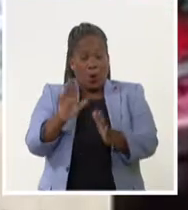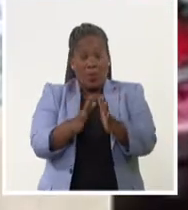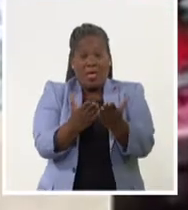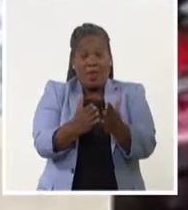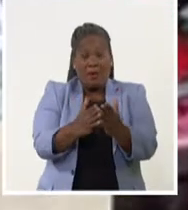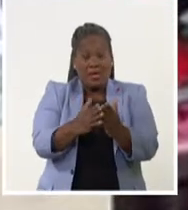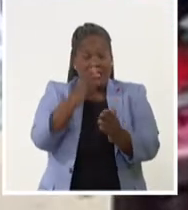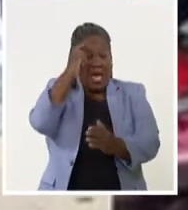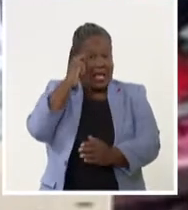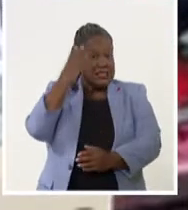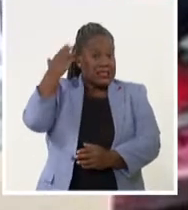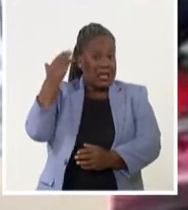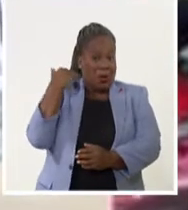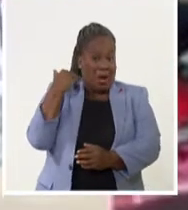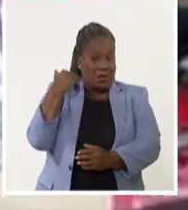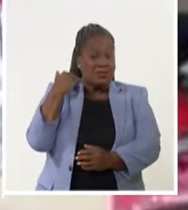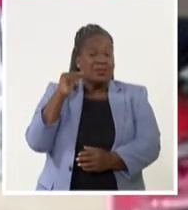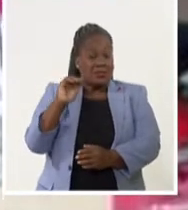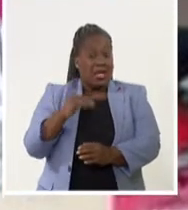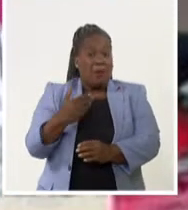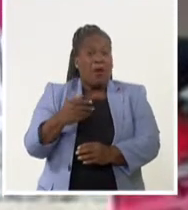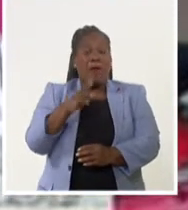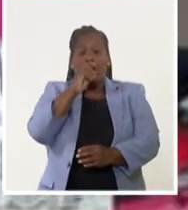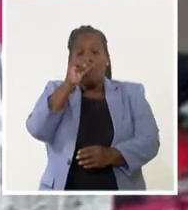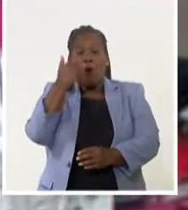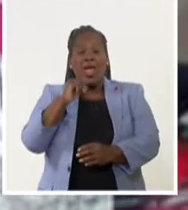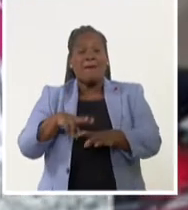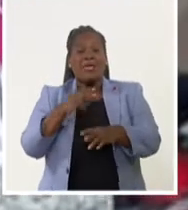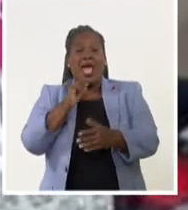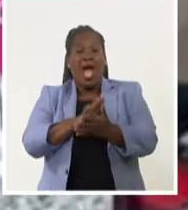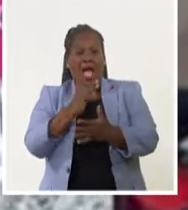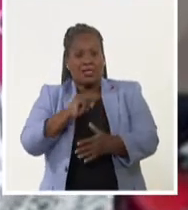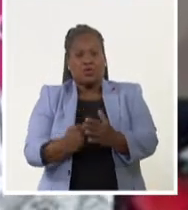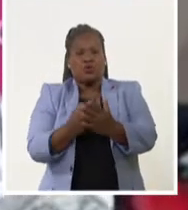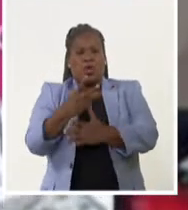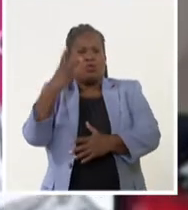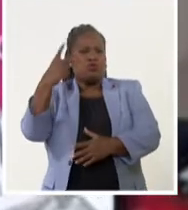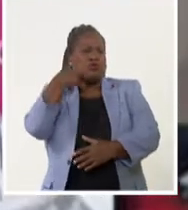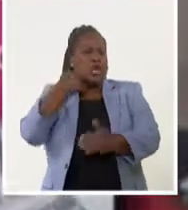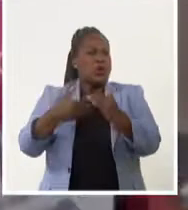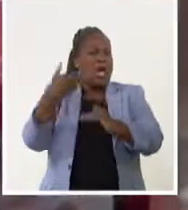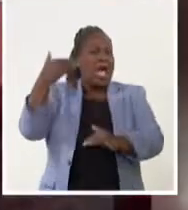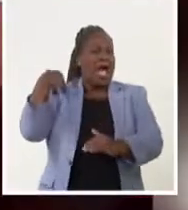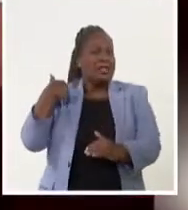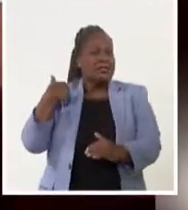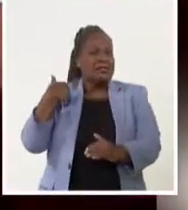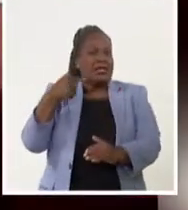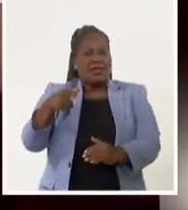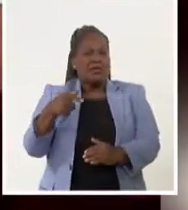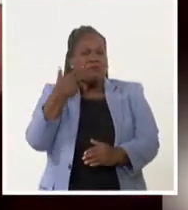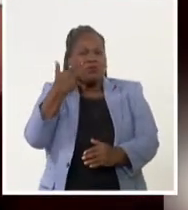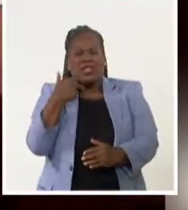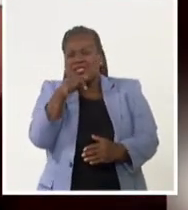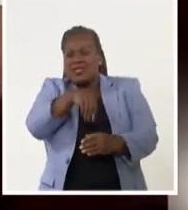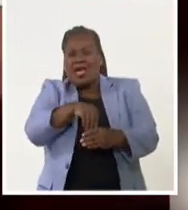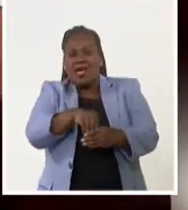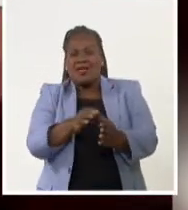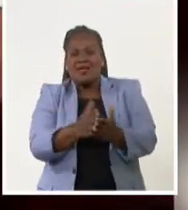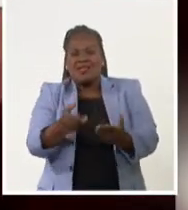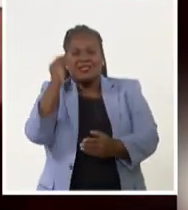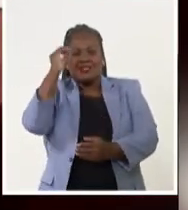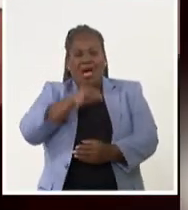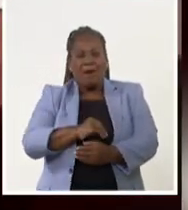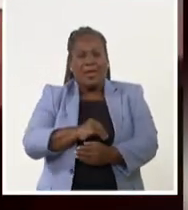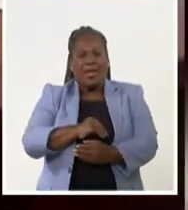país después de Bohemia, surgida dos años antes. Su signo distintivo ha sido siempre el saber humanístico desde las disciplinas de las